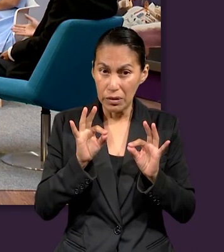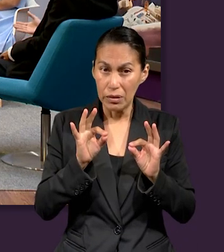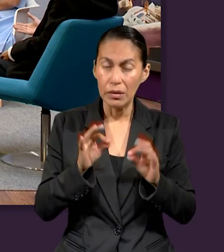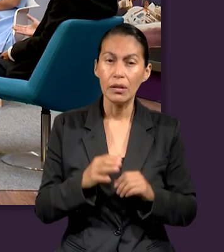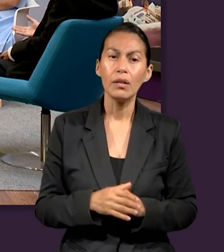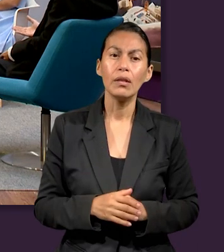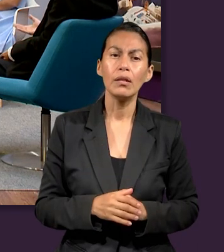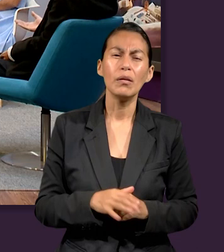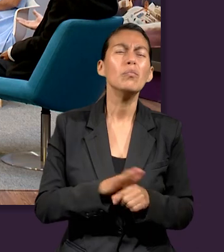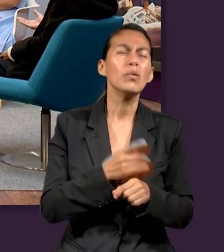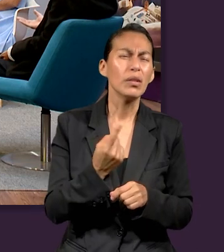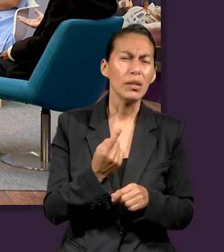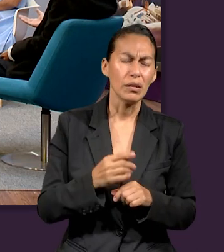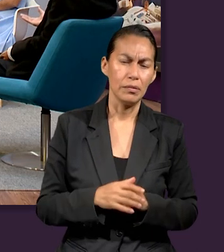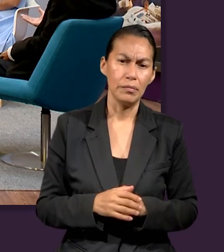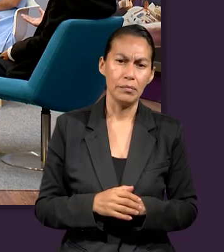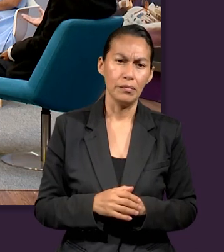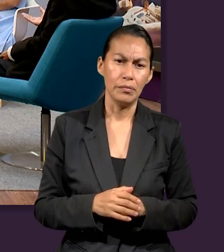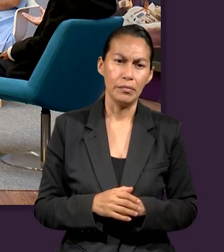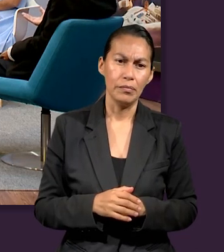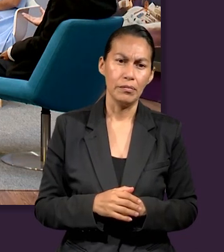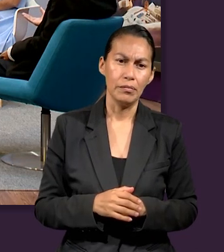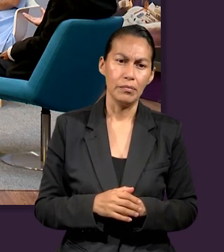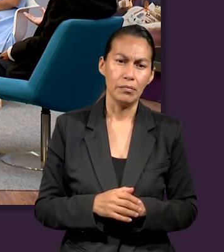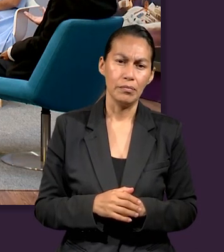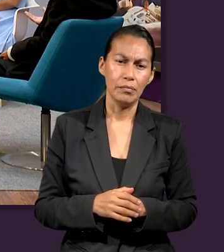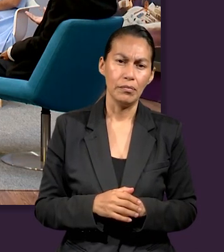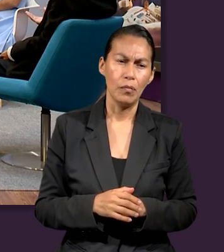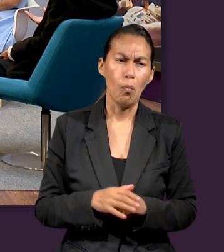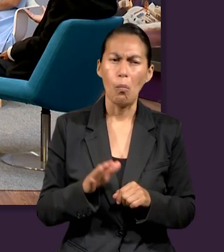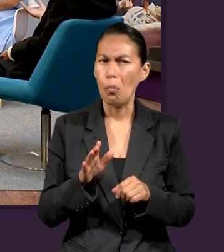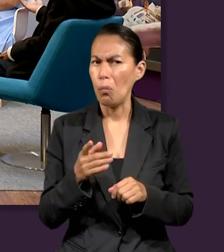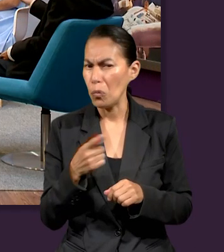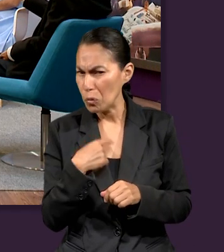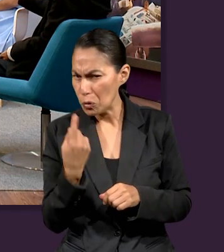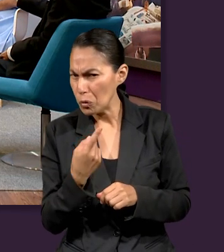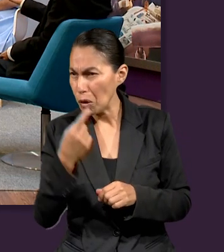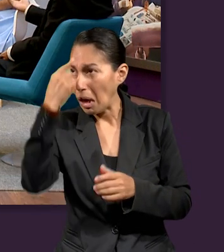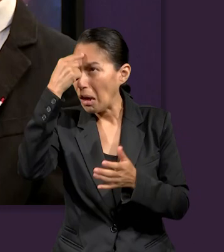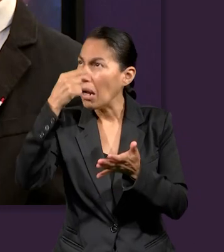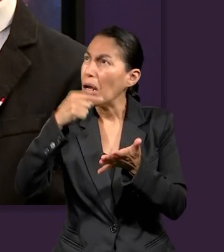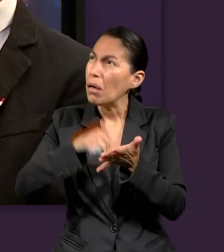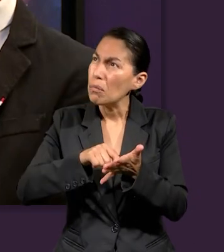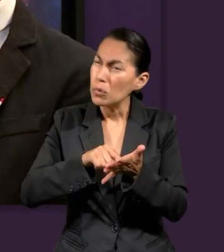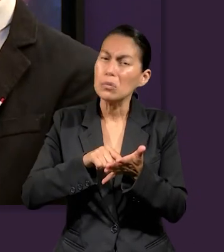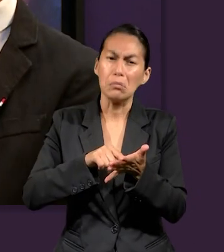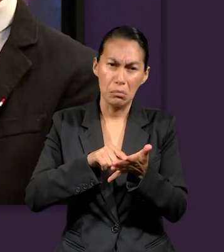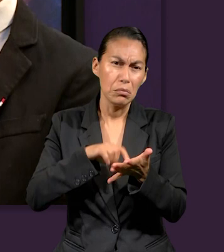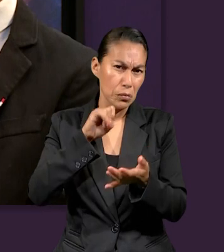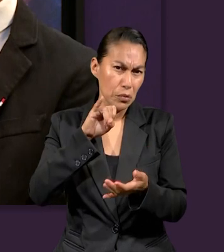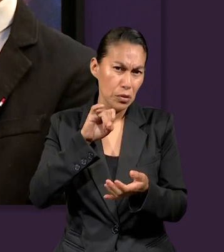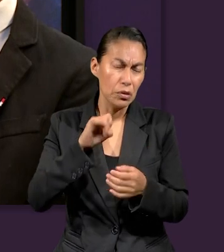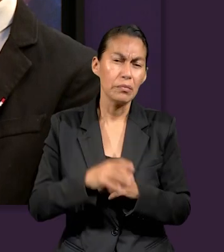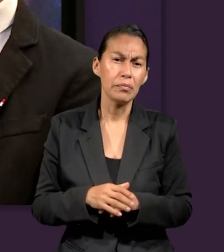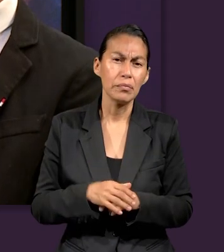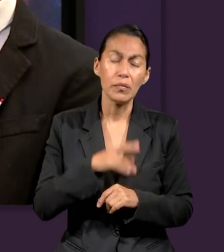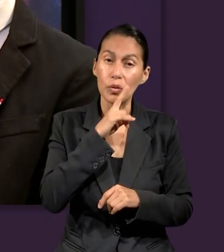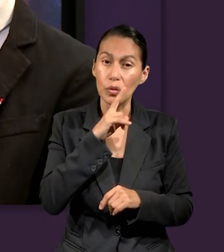¿Por qué es una buena noticia? Creemos en él. Exacto. Si creemos en él, sí. La buena noticia es que creemos en él.